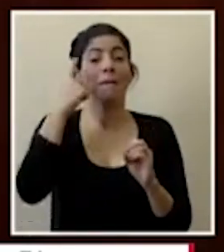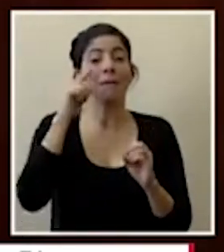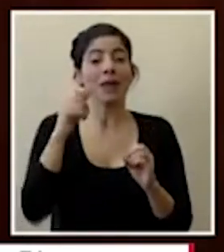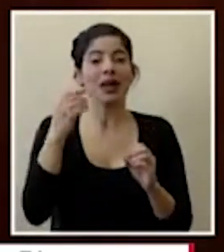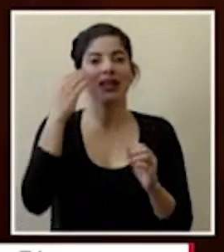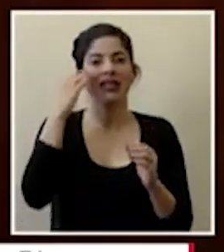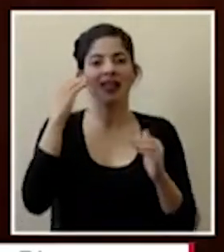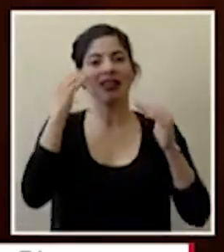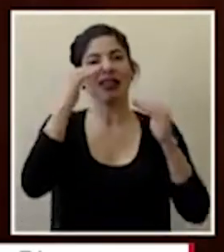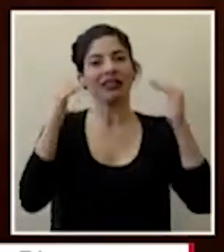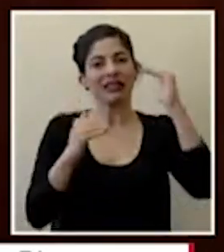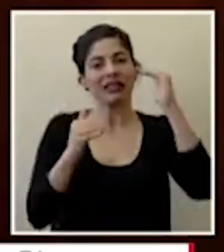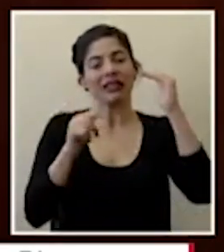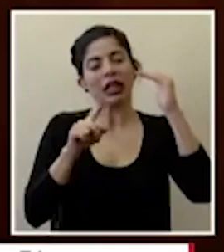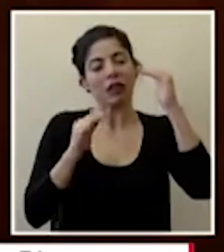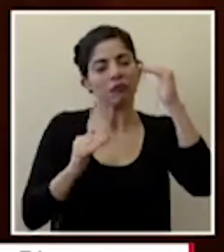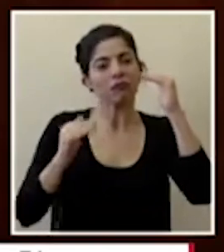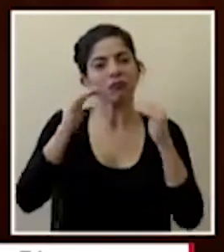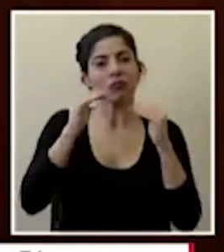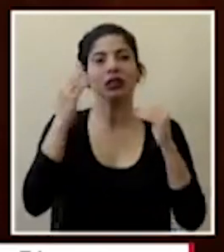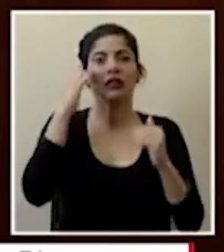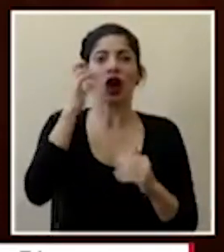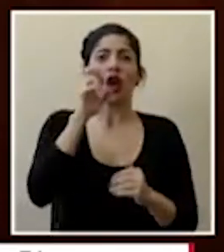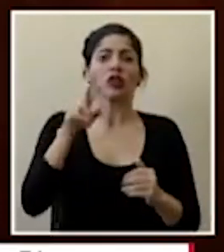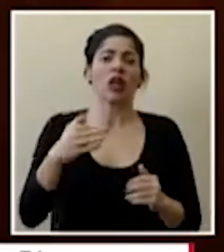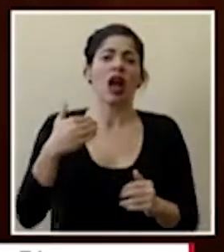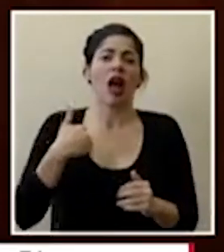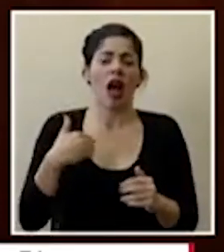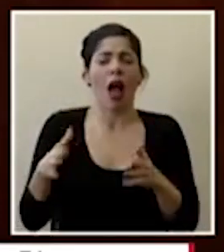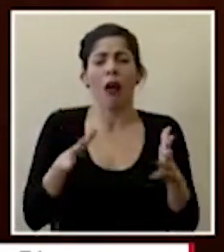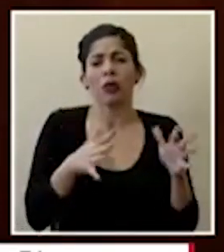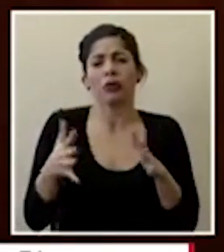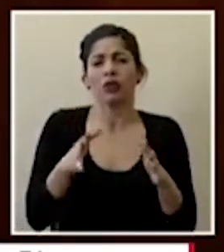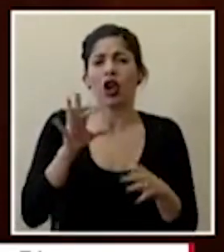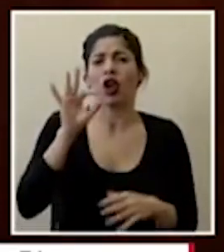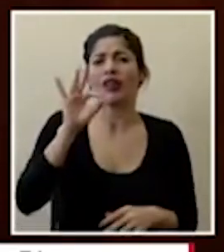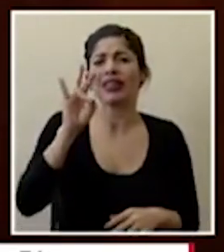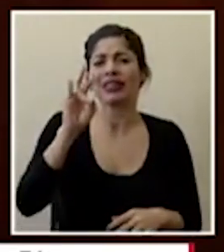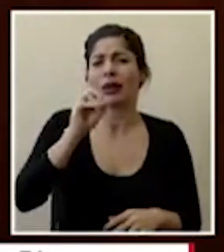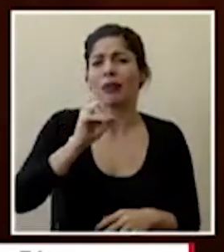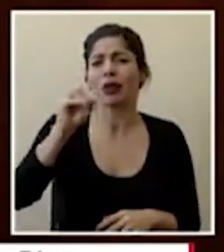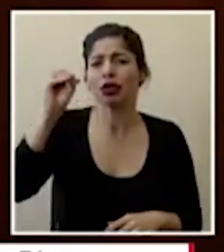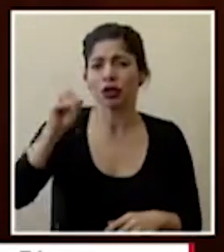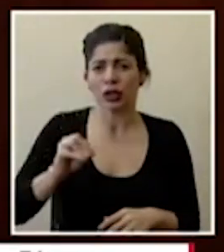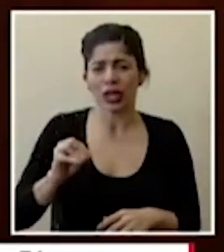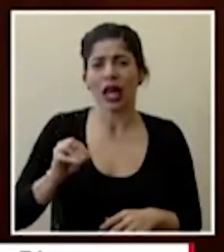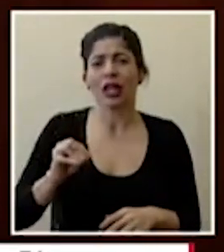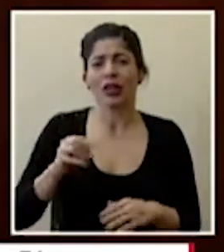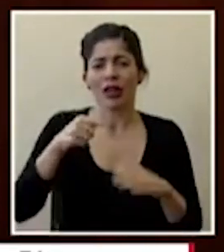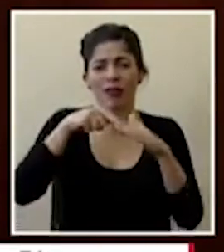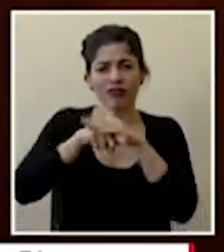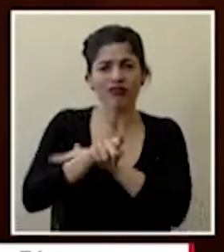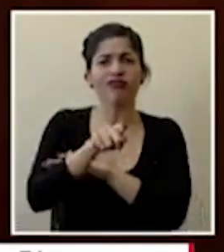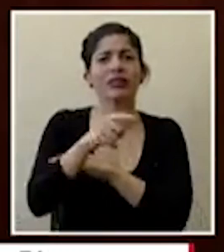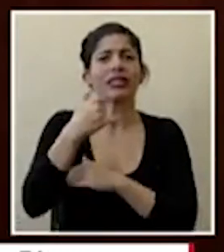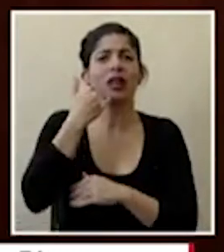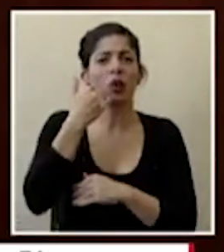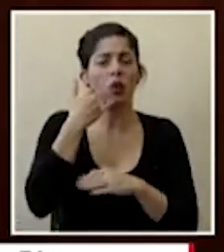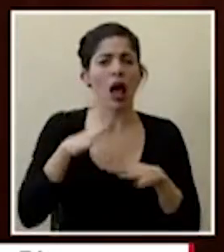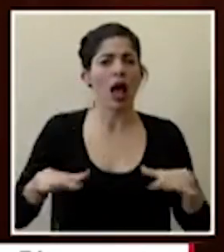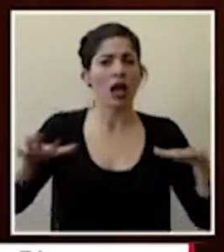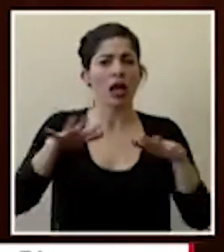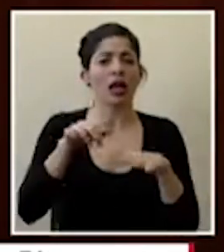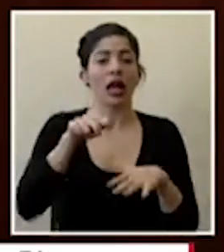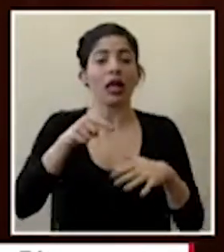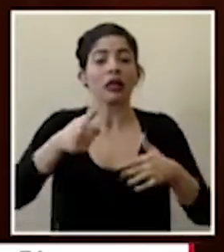existe y dándonos cuenta que en costa rica existe aproximadamente el 97 por ciento de penetración celular esto ha